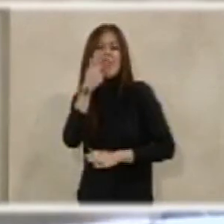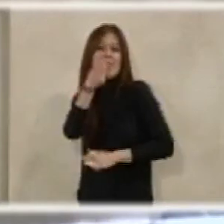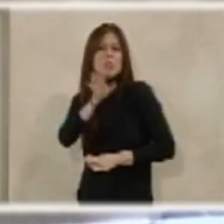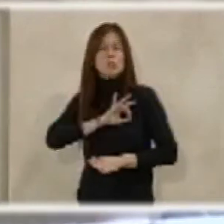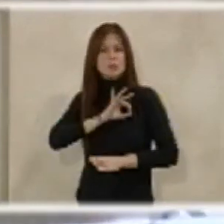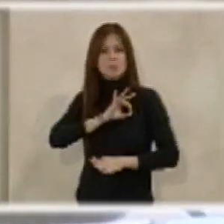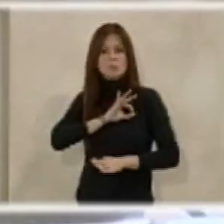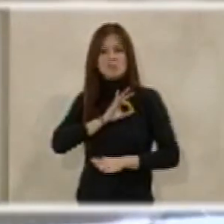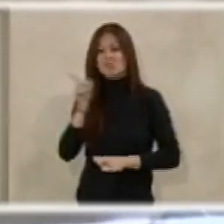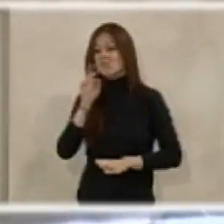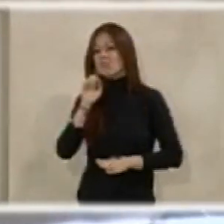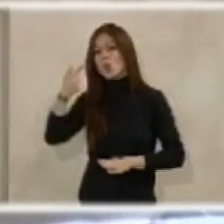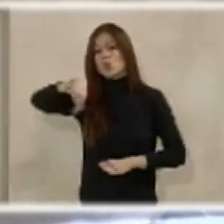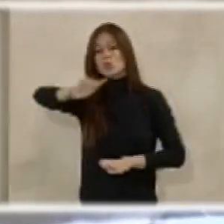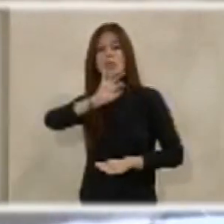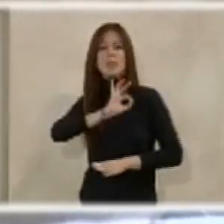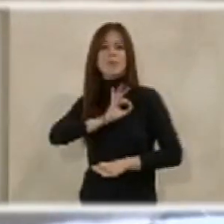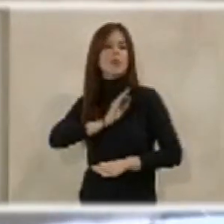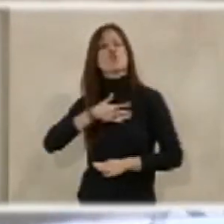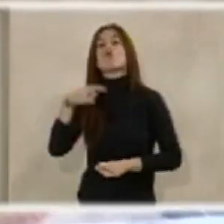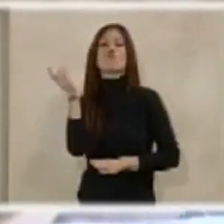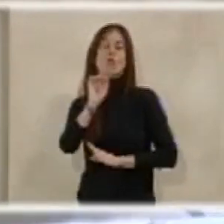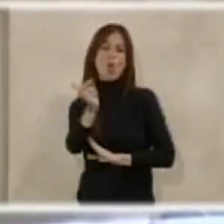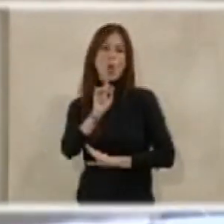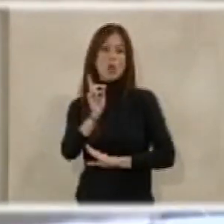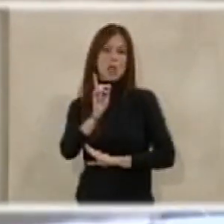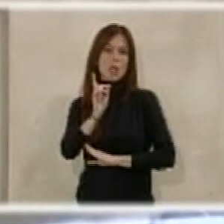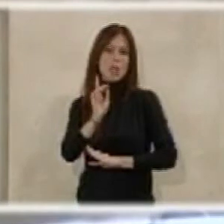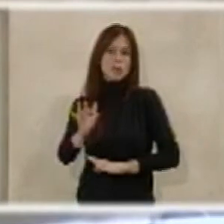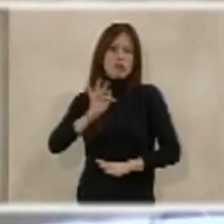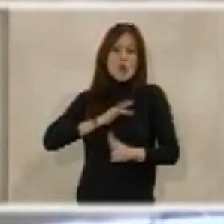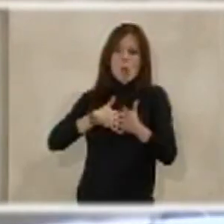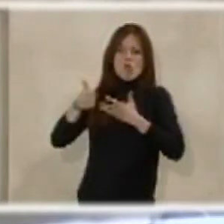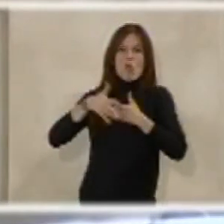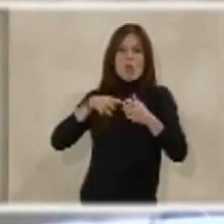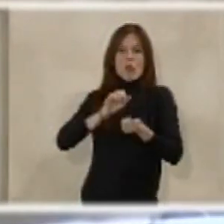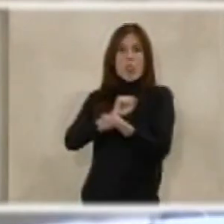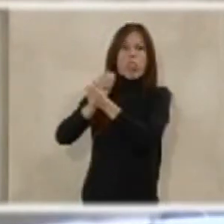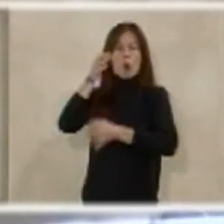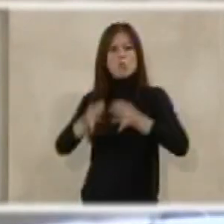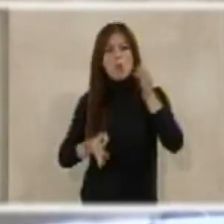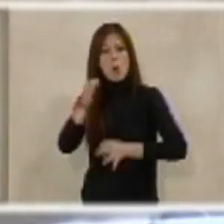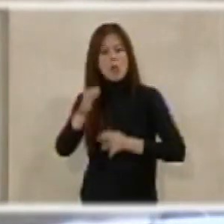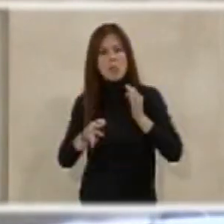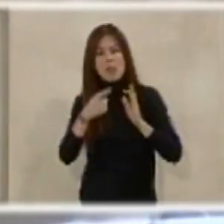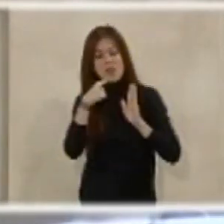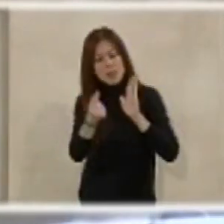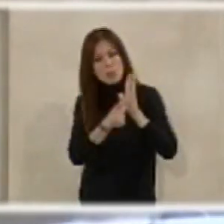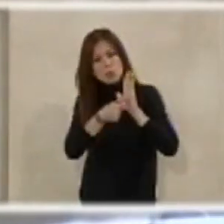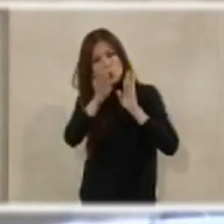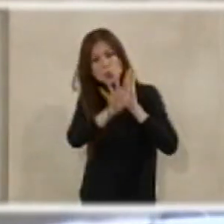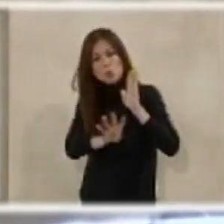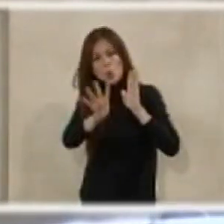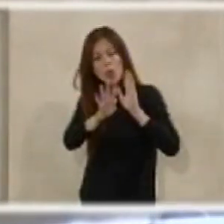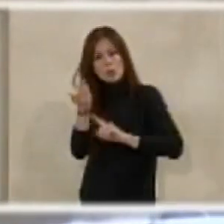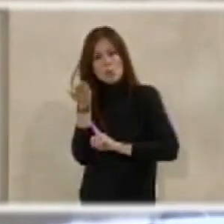que usted no quiere verse en un proceso judicial. También pone en el apartado cuarto de la